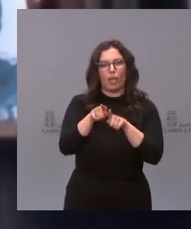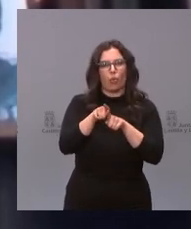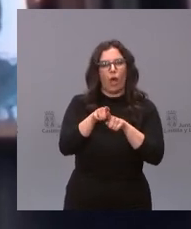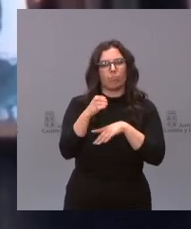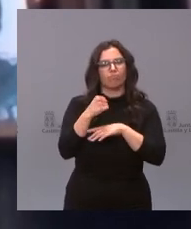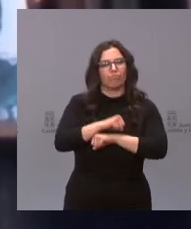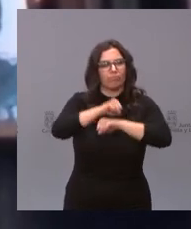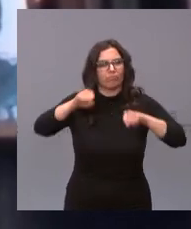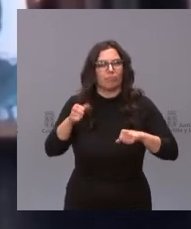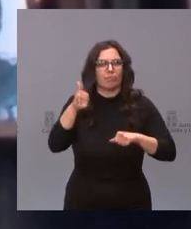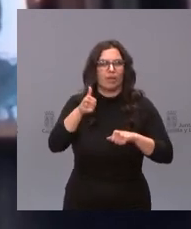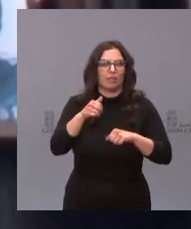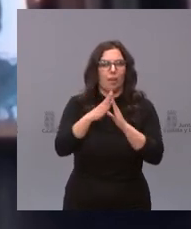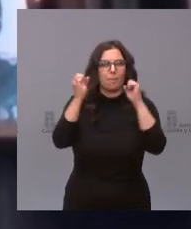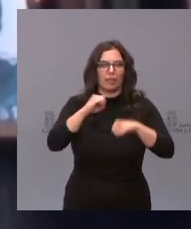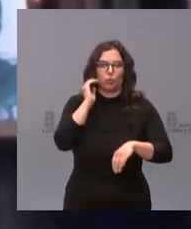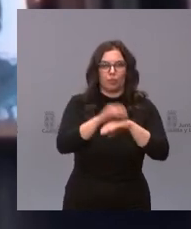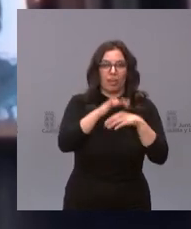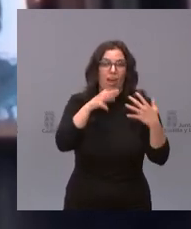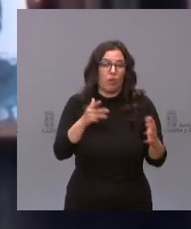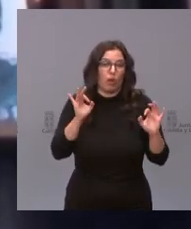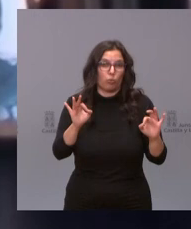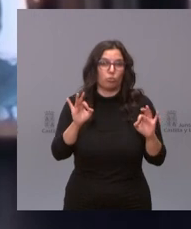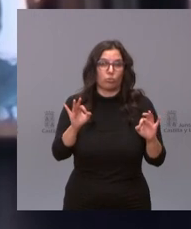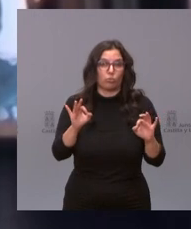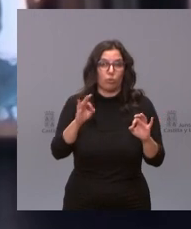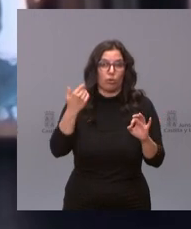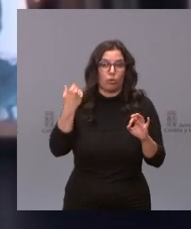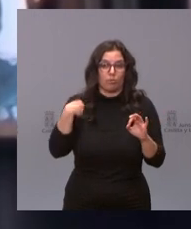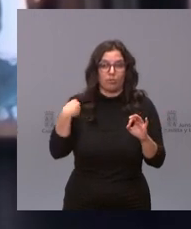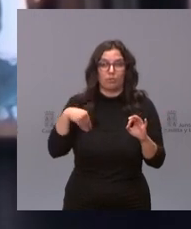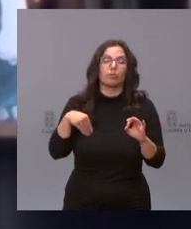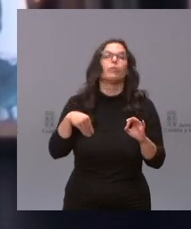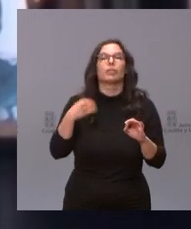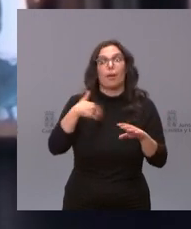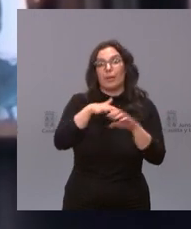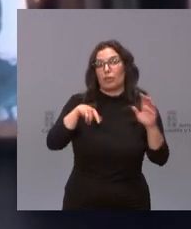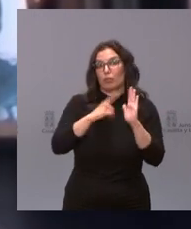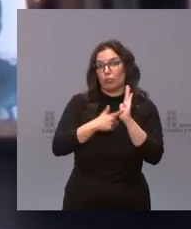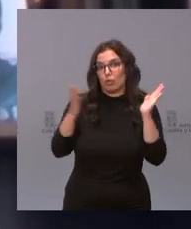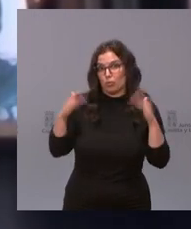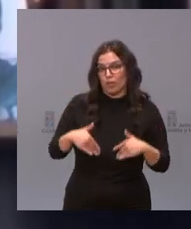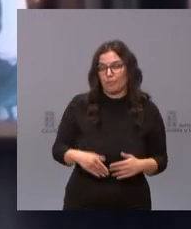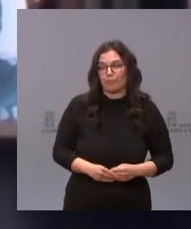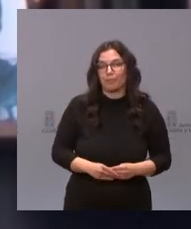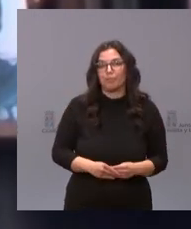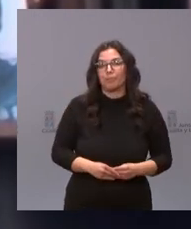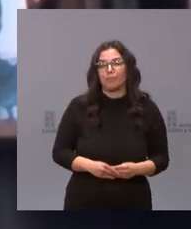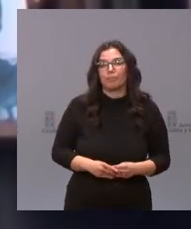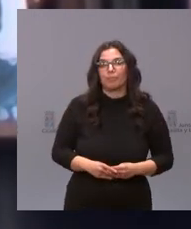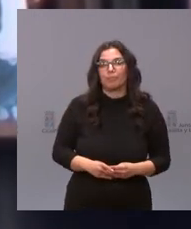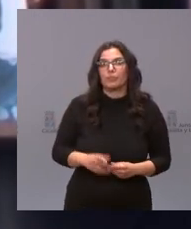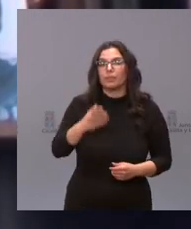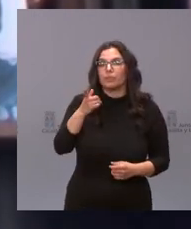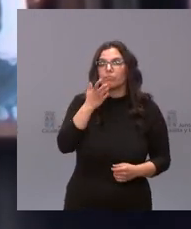cumplimiento del pacto ahora que precisamente quedan ya lejos de la mayoría absoluta y bueno detalladamente si